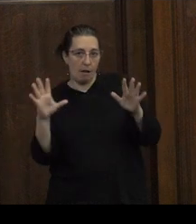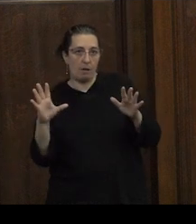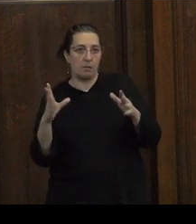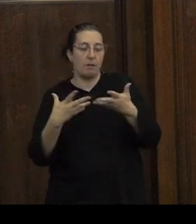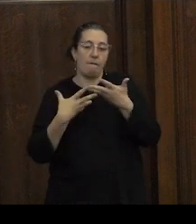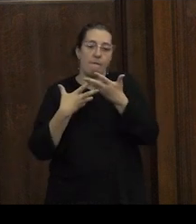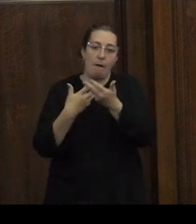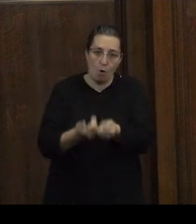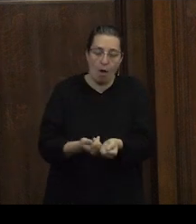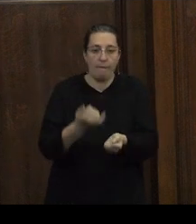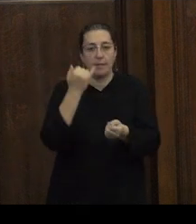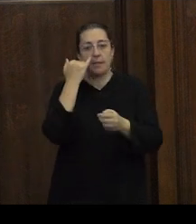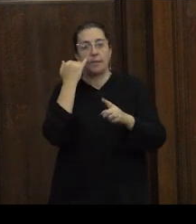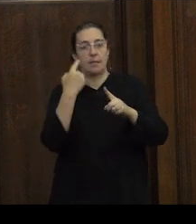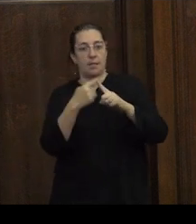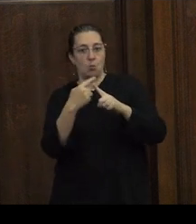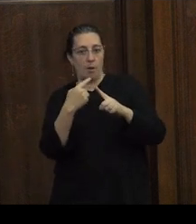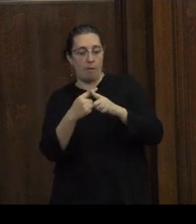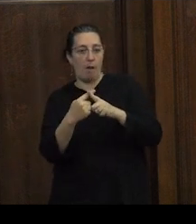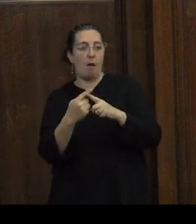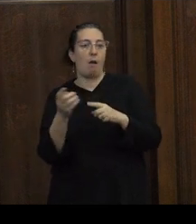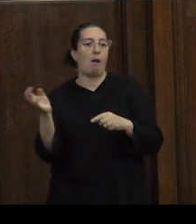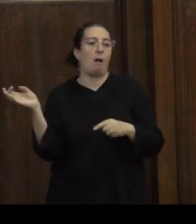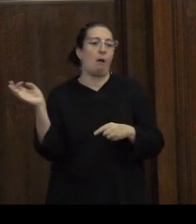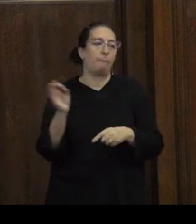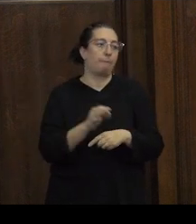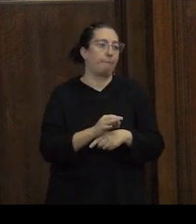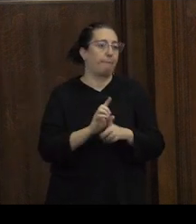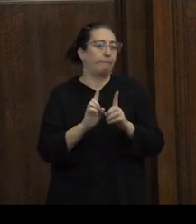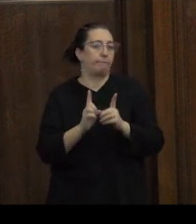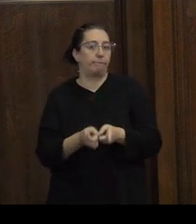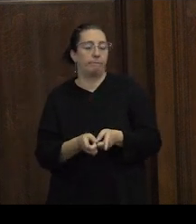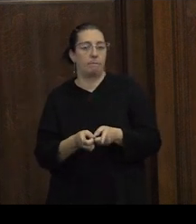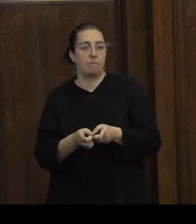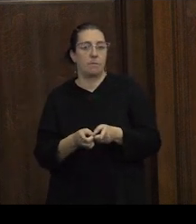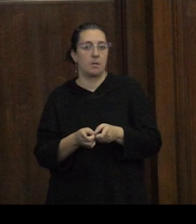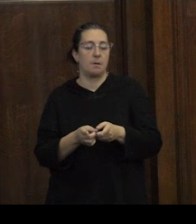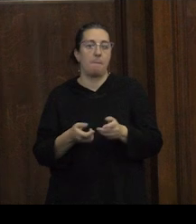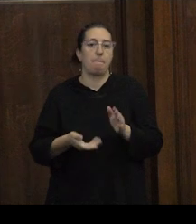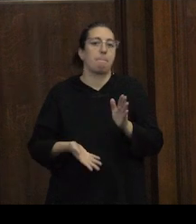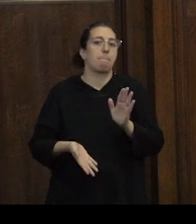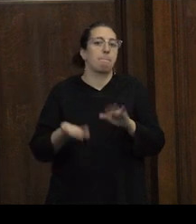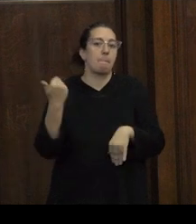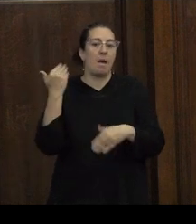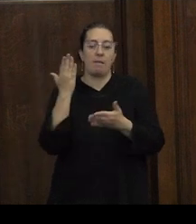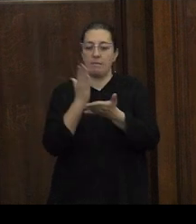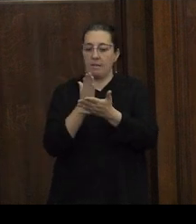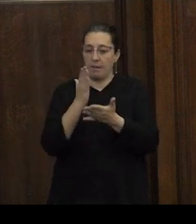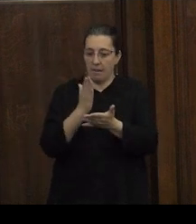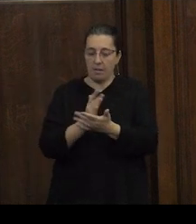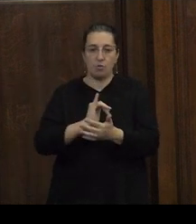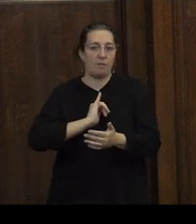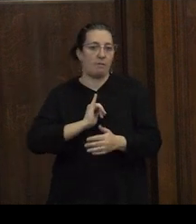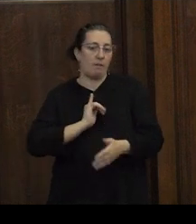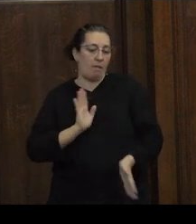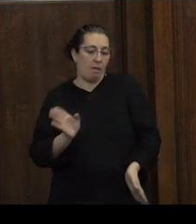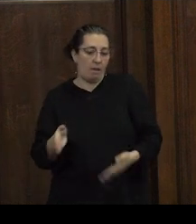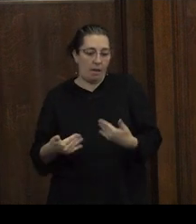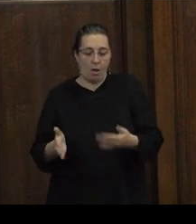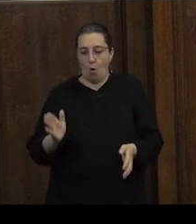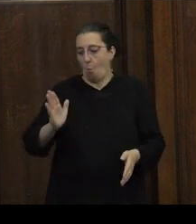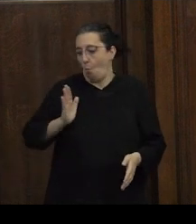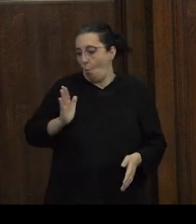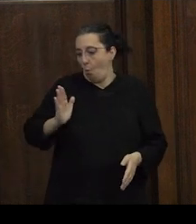favorables hacia la sexualidad o la percepción de mayores derechos y equidad de género para las mujeres en